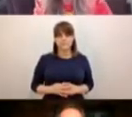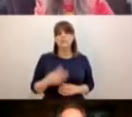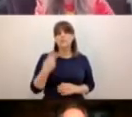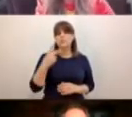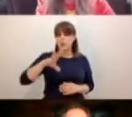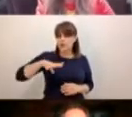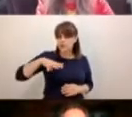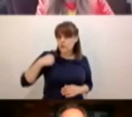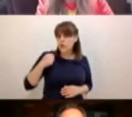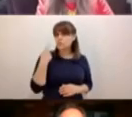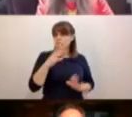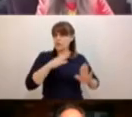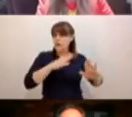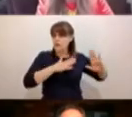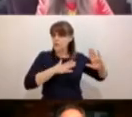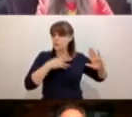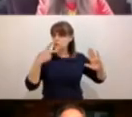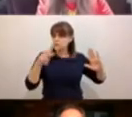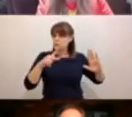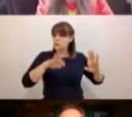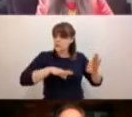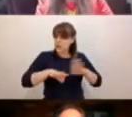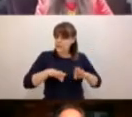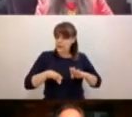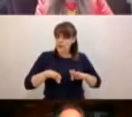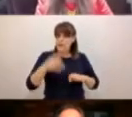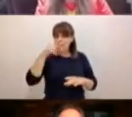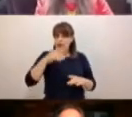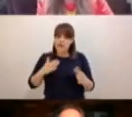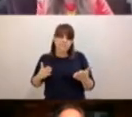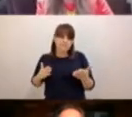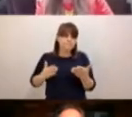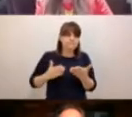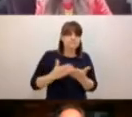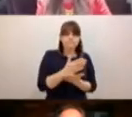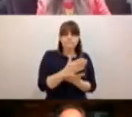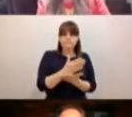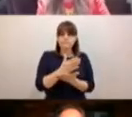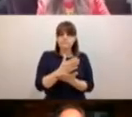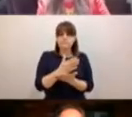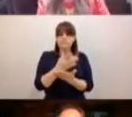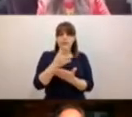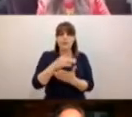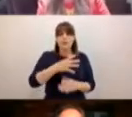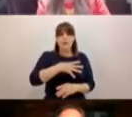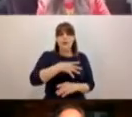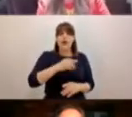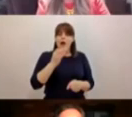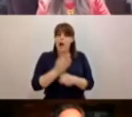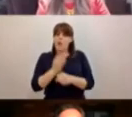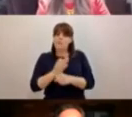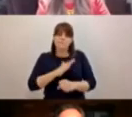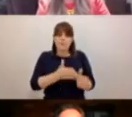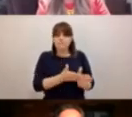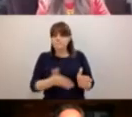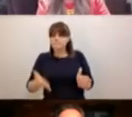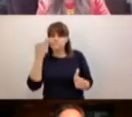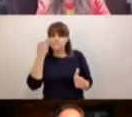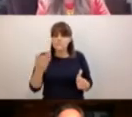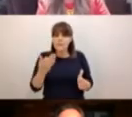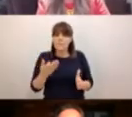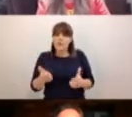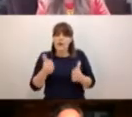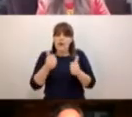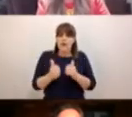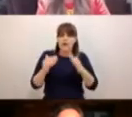su compromiso, su vocación, más han salido adelante en esta pandemia, en este confinamiento. Y así como hemos visto en